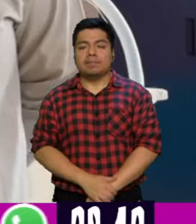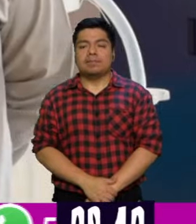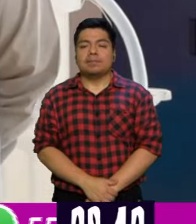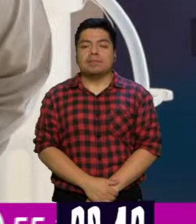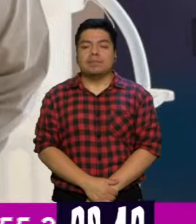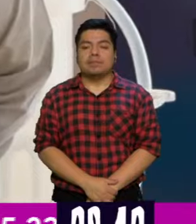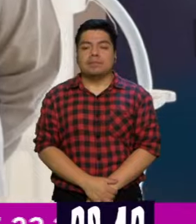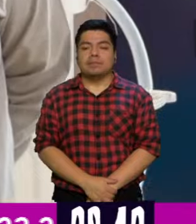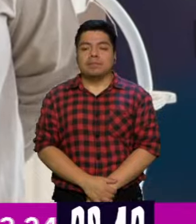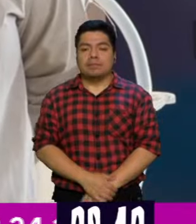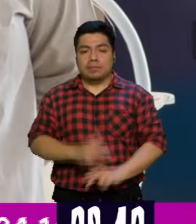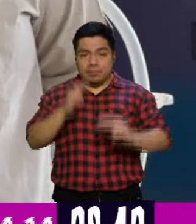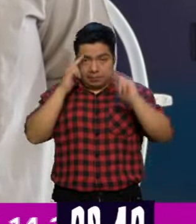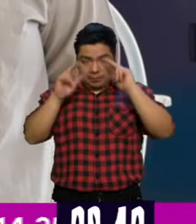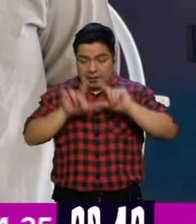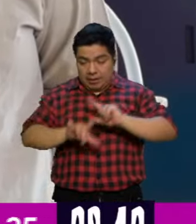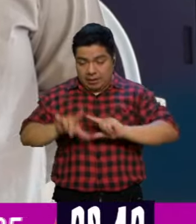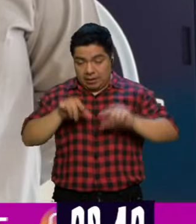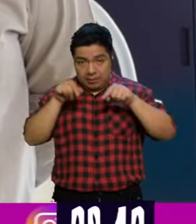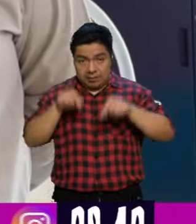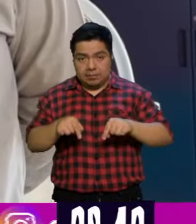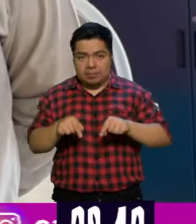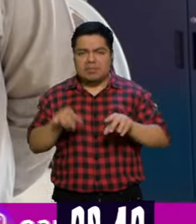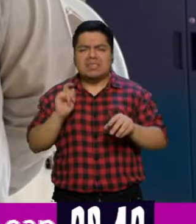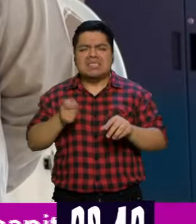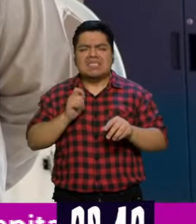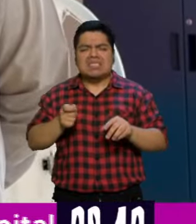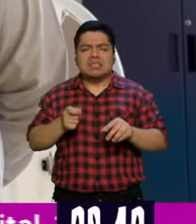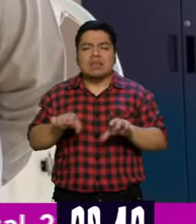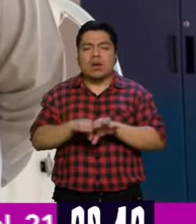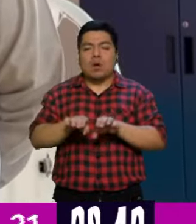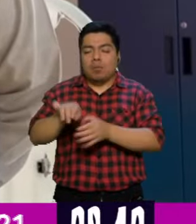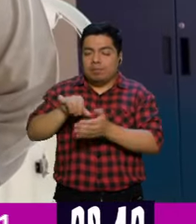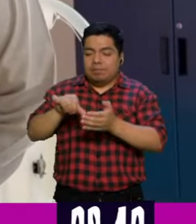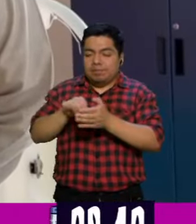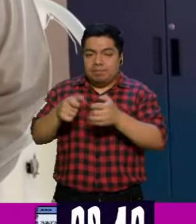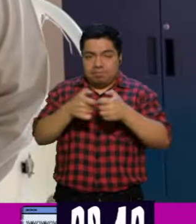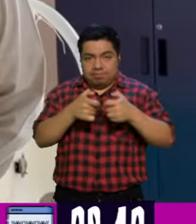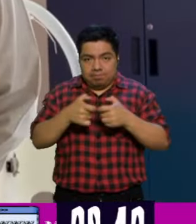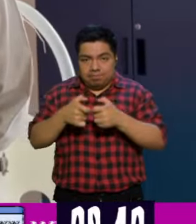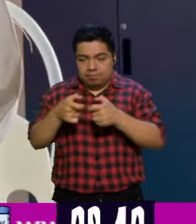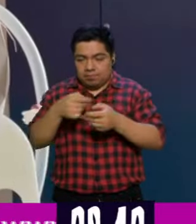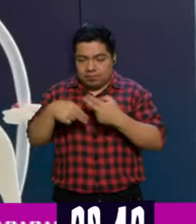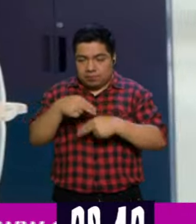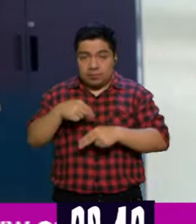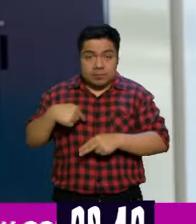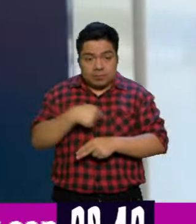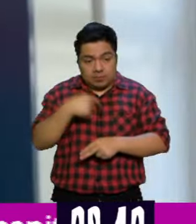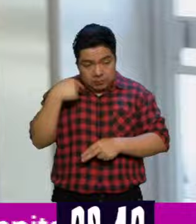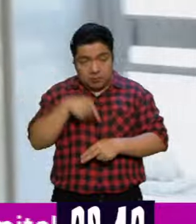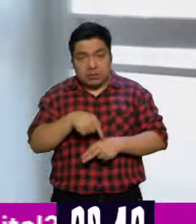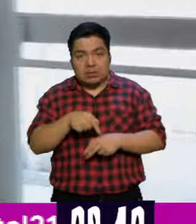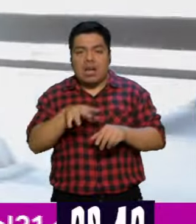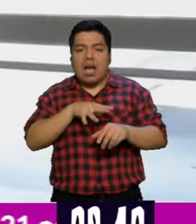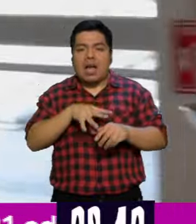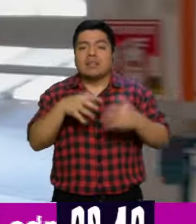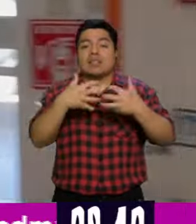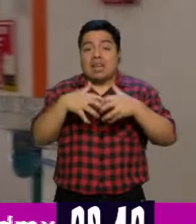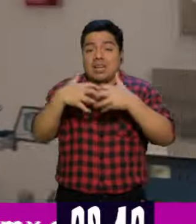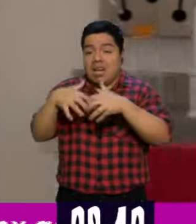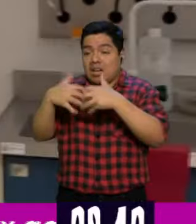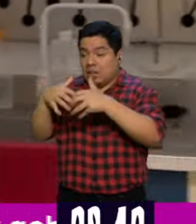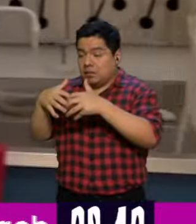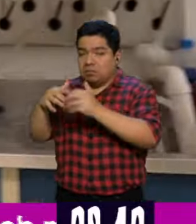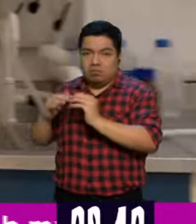El laboratorio de aplicaciones es un centro de colaboración de Merck en el cual nosotros contamos con equipos